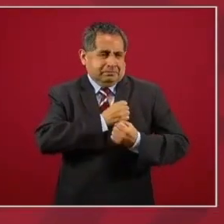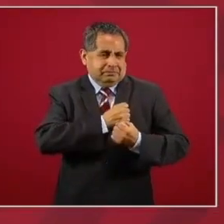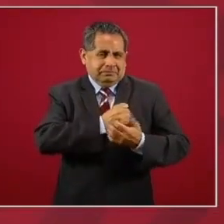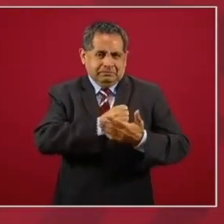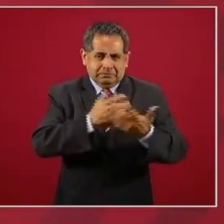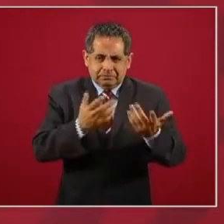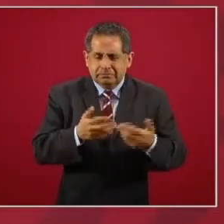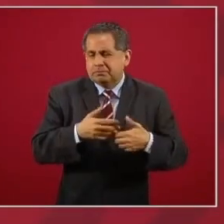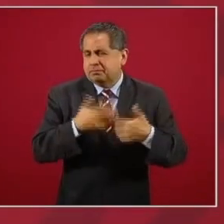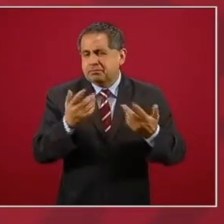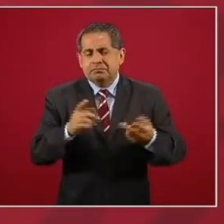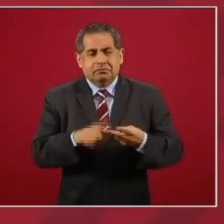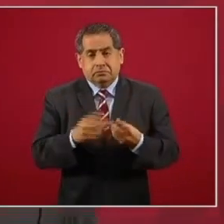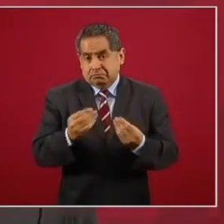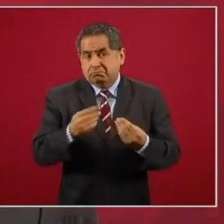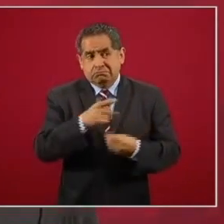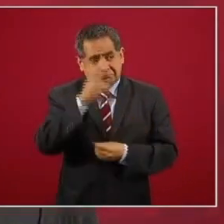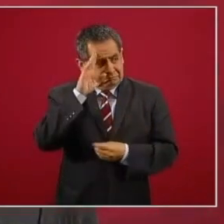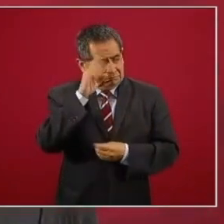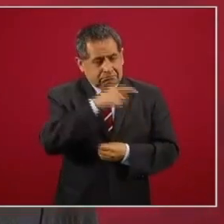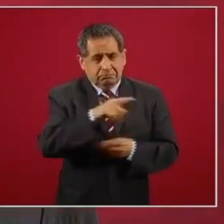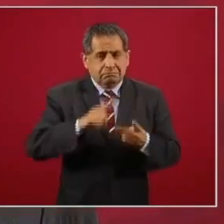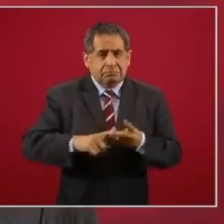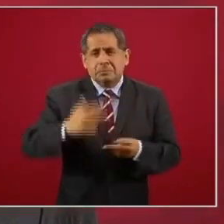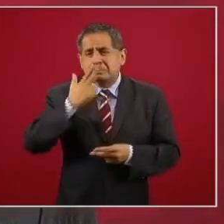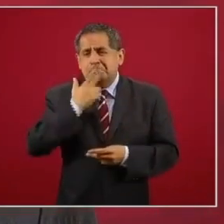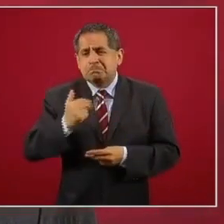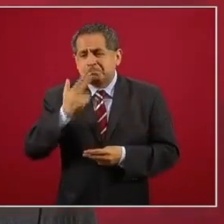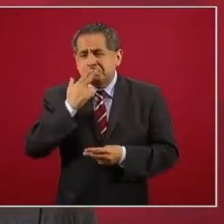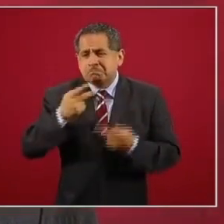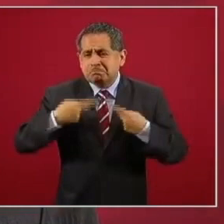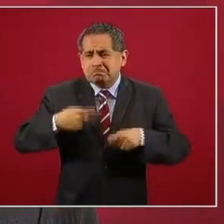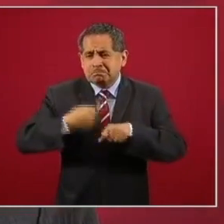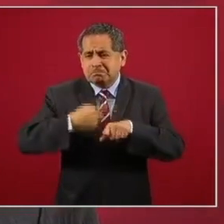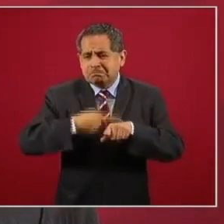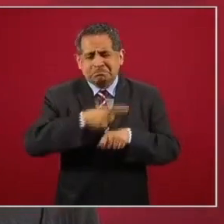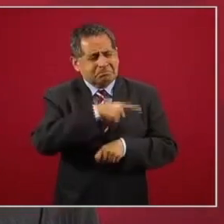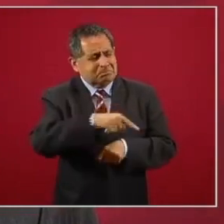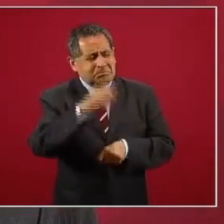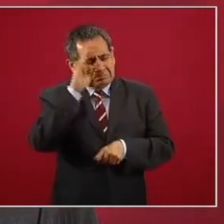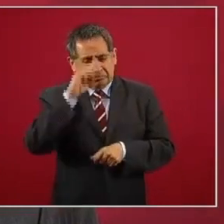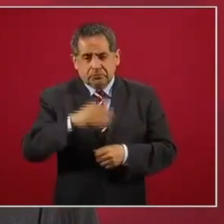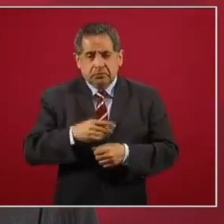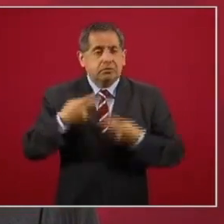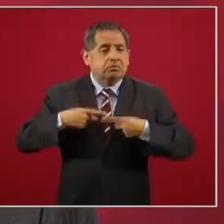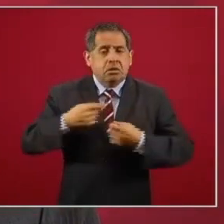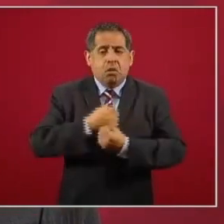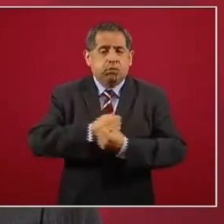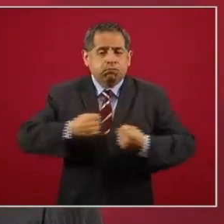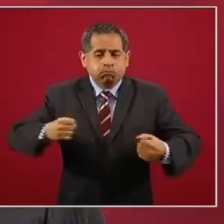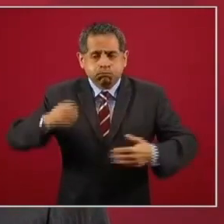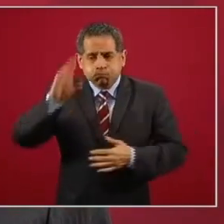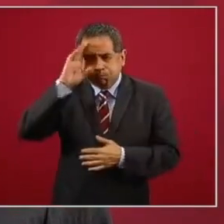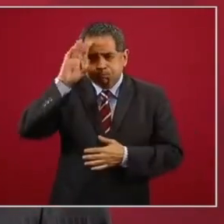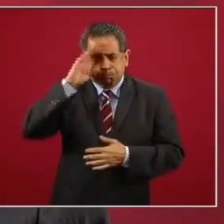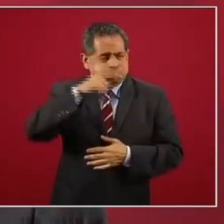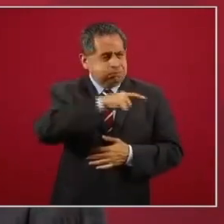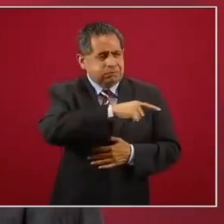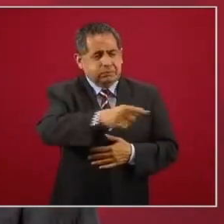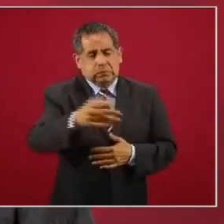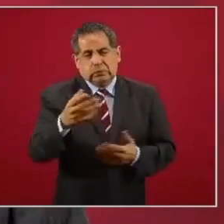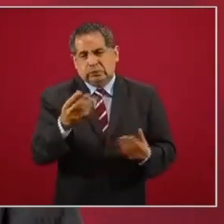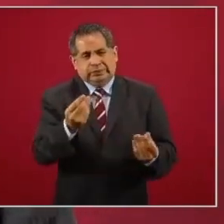hipertensión, mucha diabetes, obesidad y también